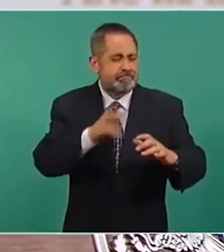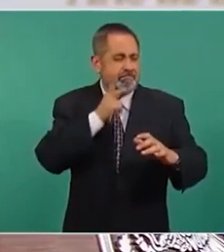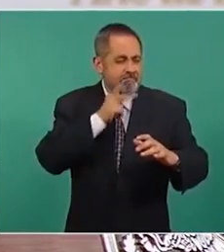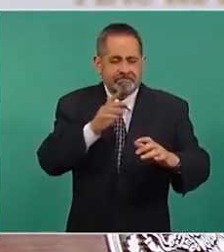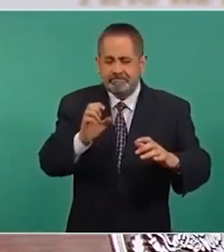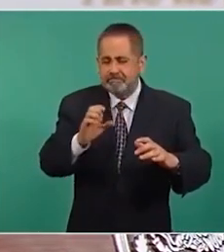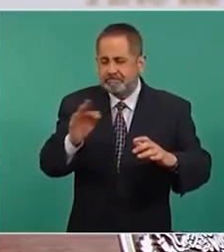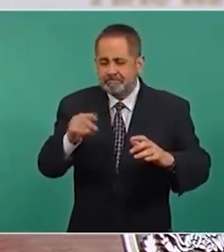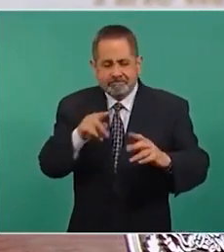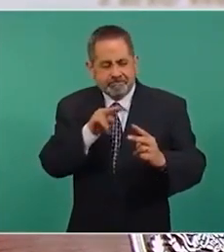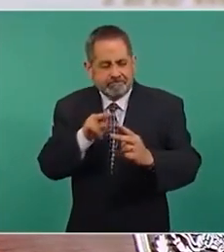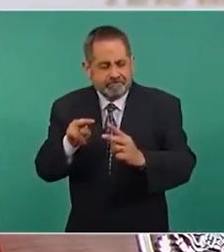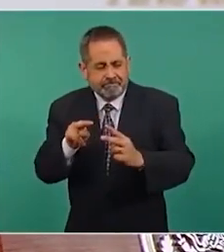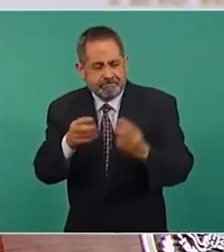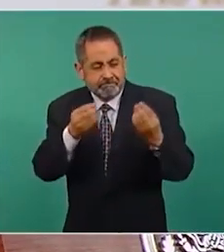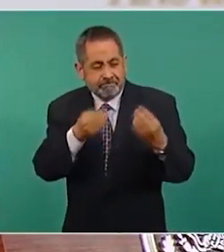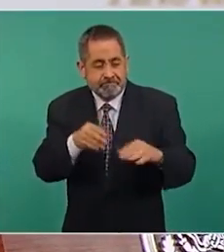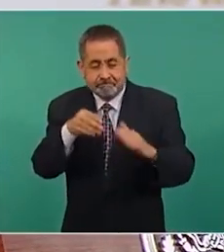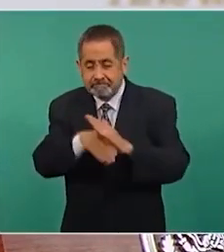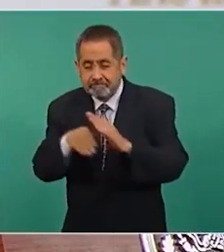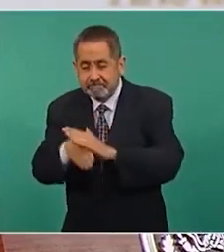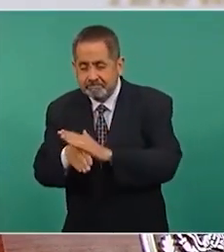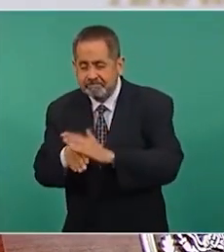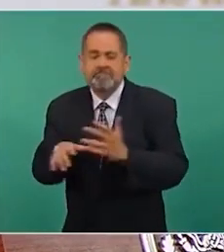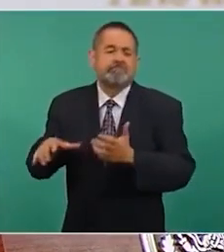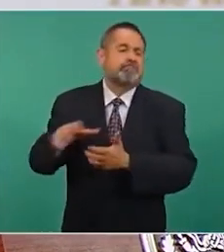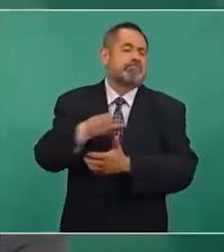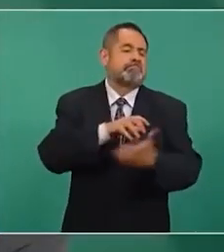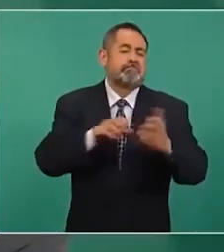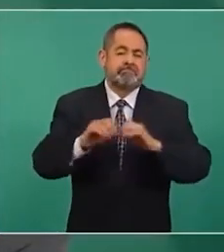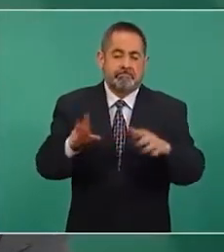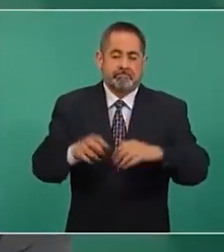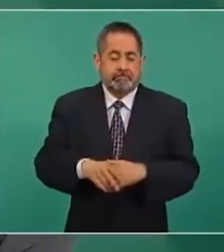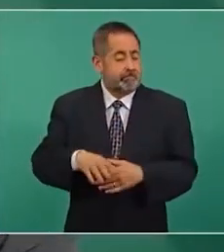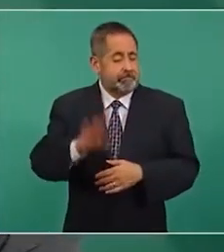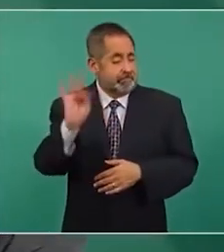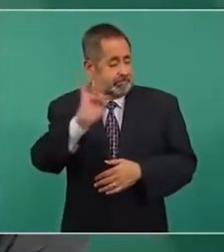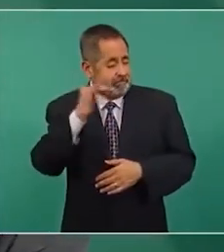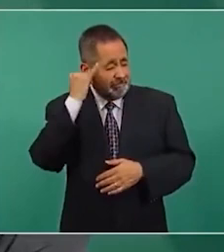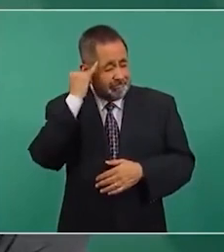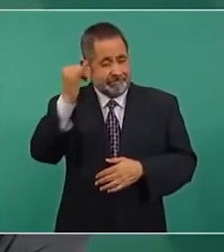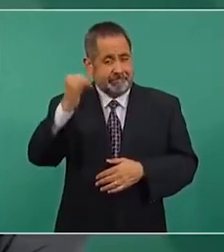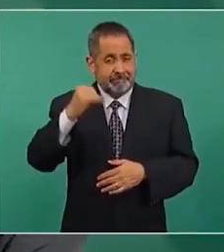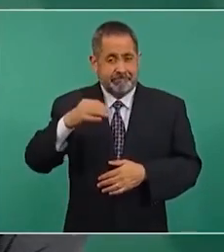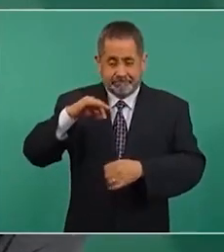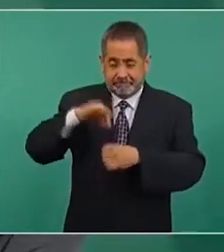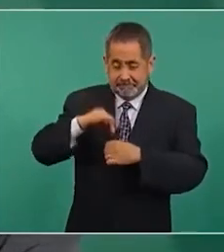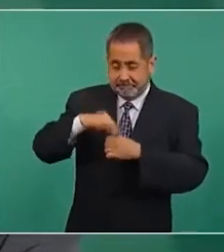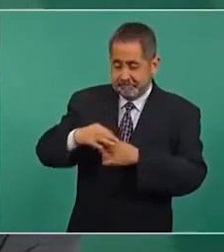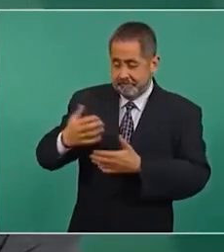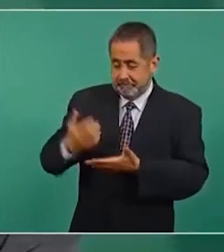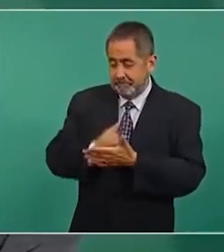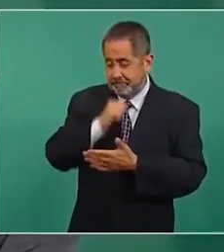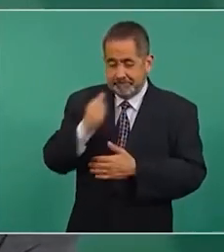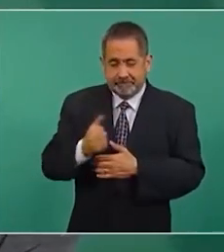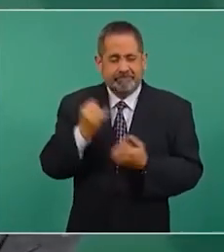sensibilidad si no hubiese cambiado esa política de saqueo